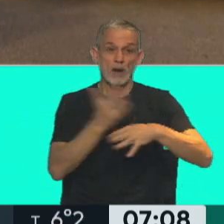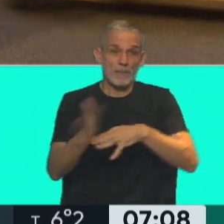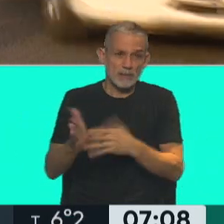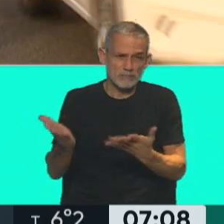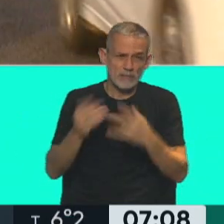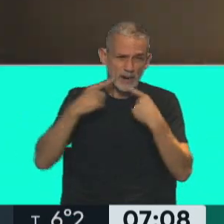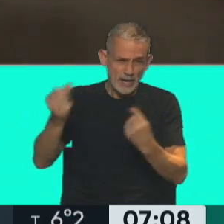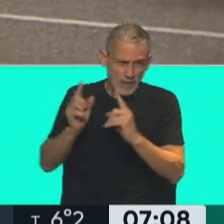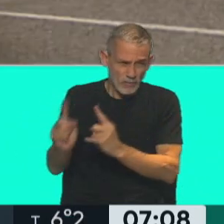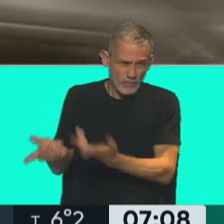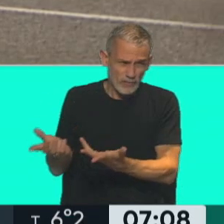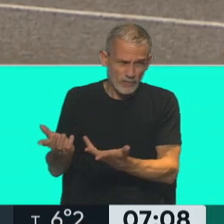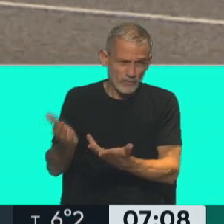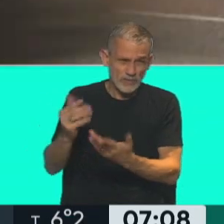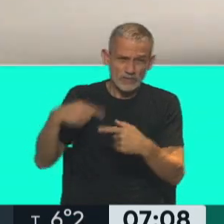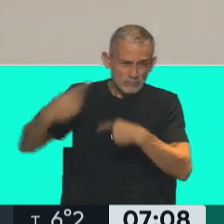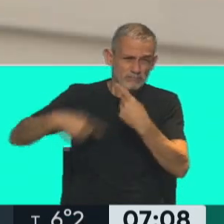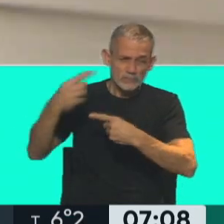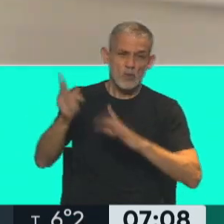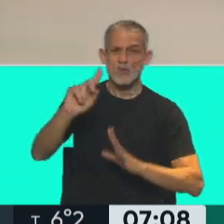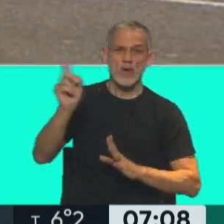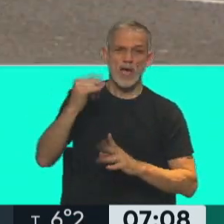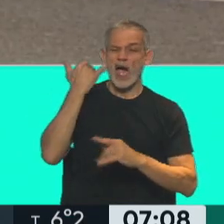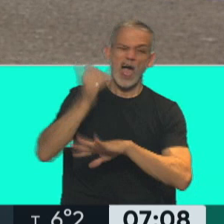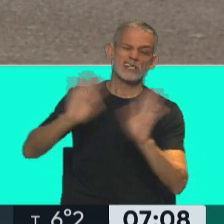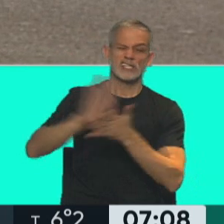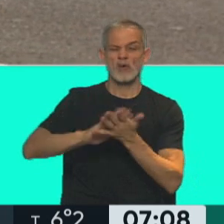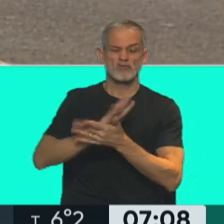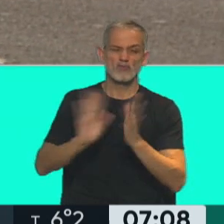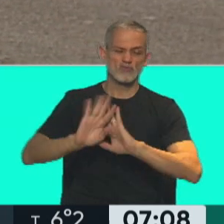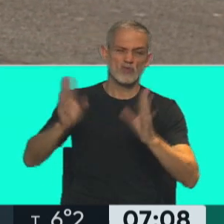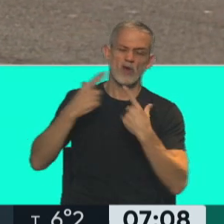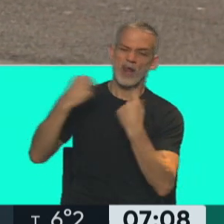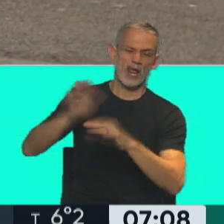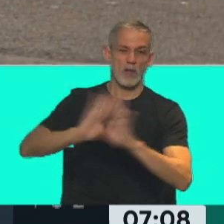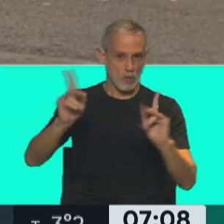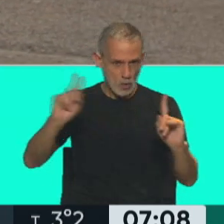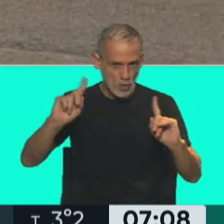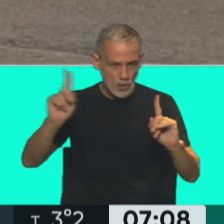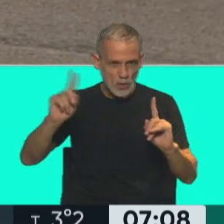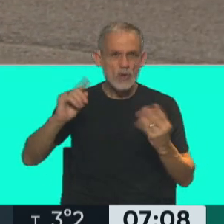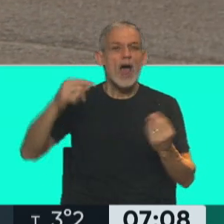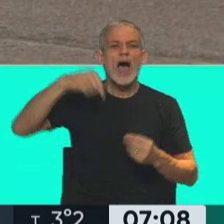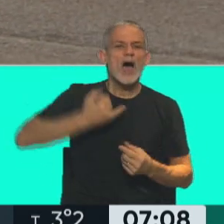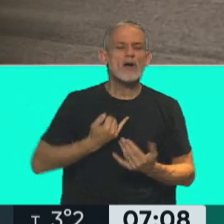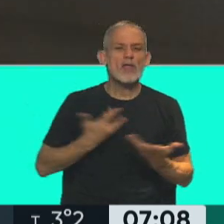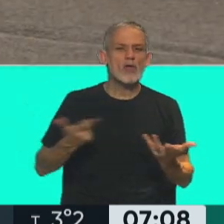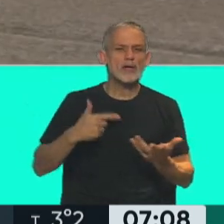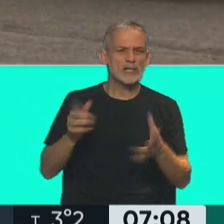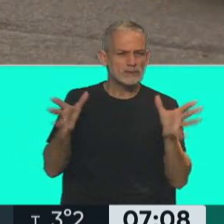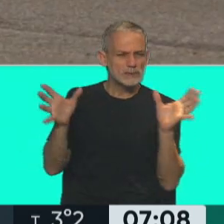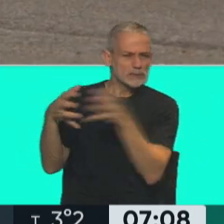reclamo continúa, de manera permanente, no es que se cortó el reclamo de los transportistas. ¿Dónde están ahora? Están todos